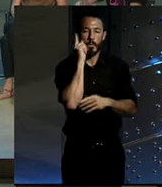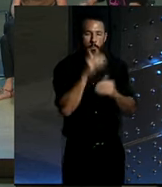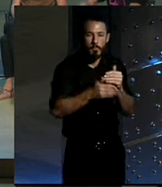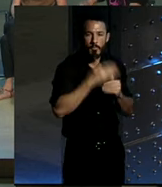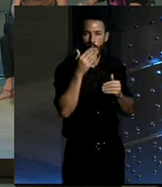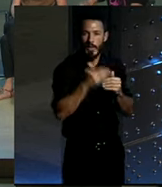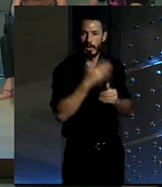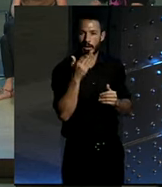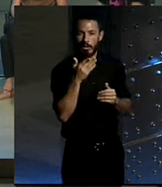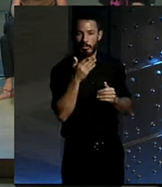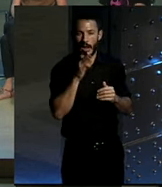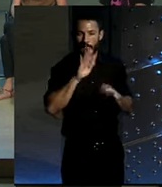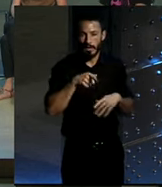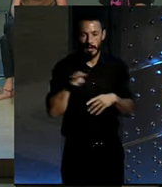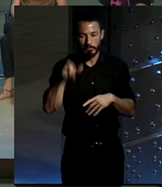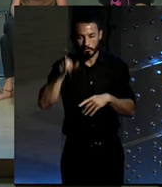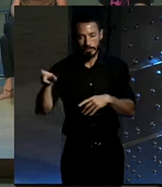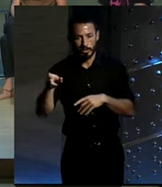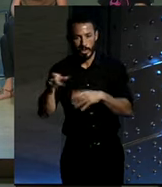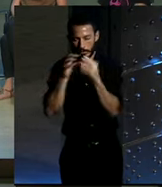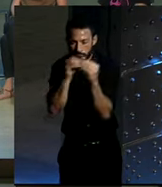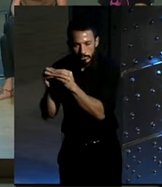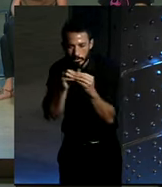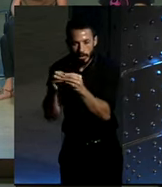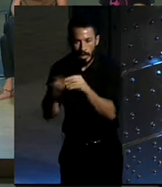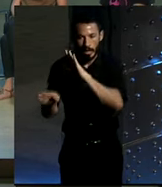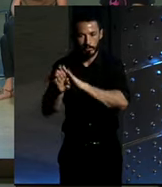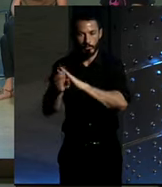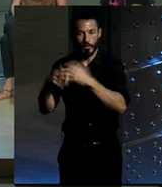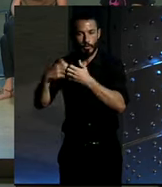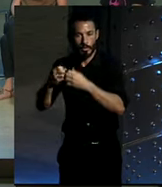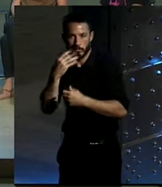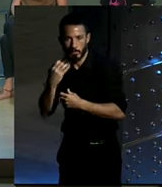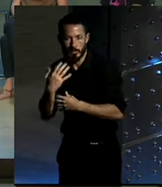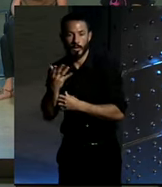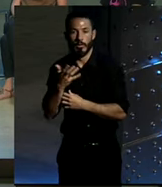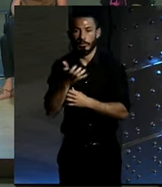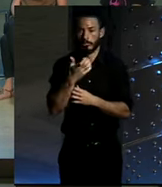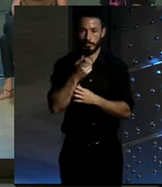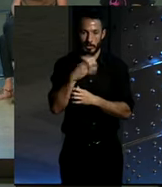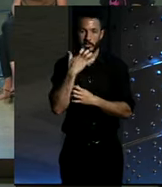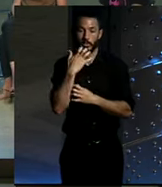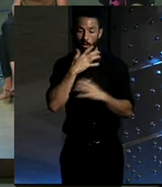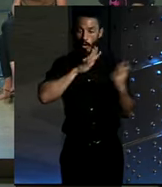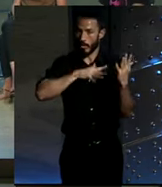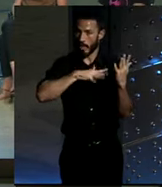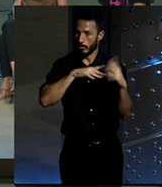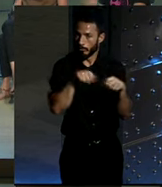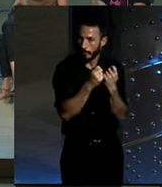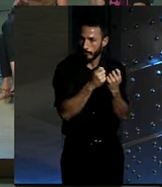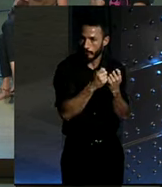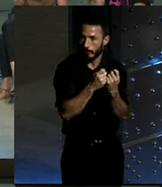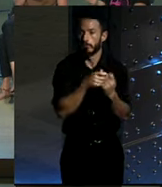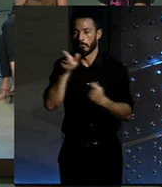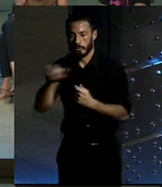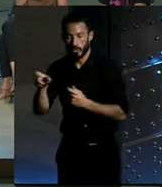gente en la calle trasteando con ellos y sacándolos adelante. O arreglando un Mac, que yo eso lo he visto, o lo arreglaré. Sí, nos lo arreglan